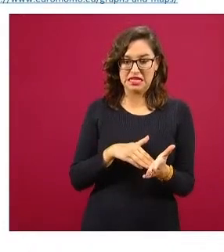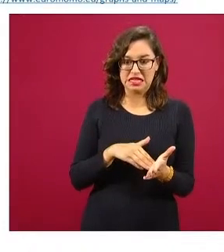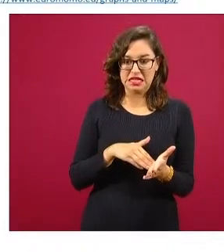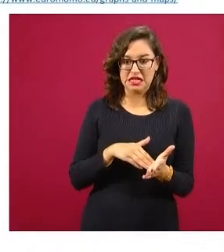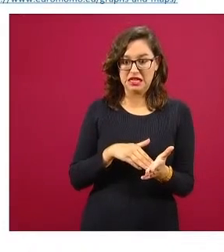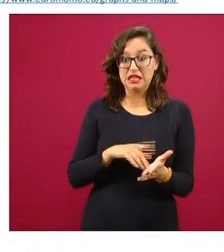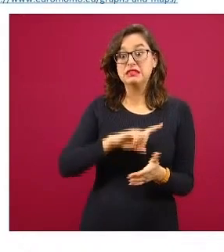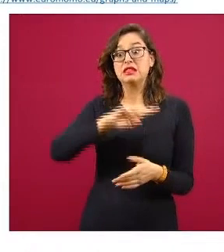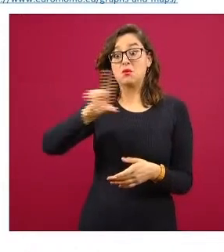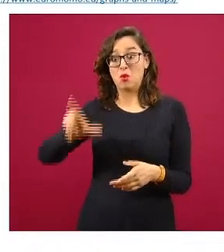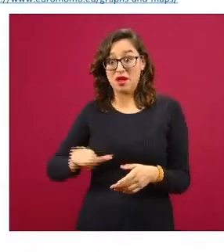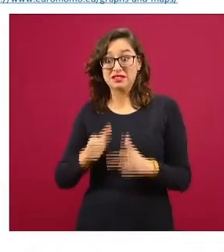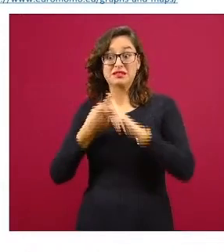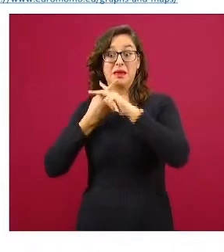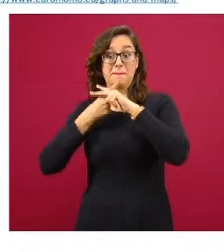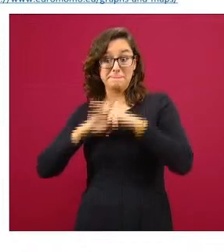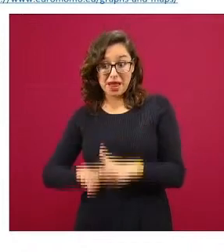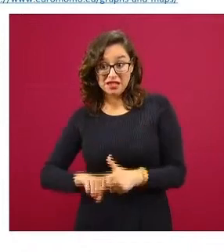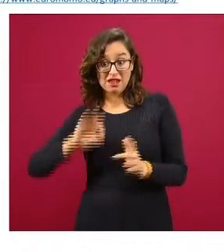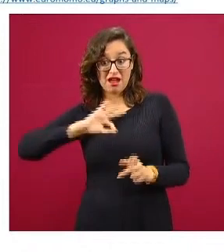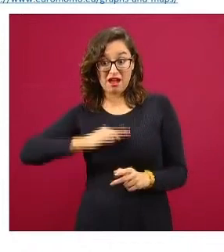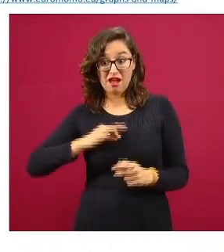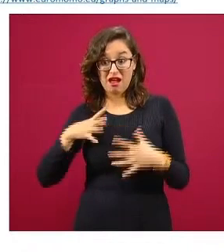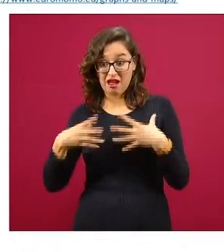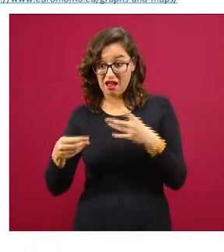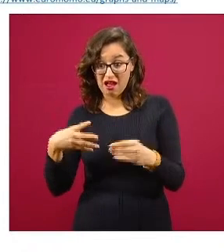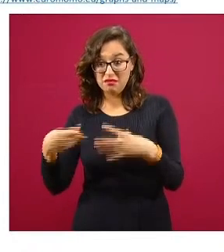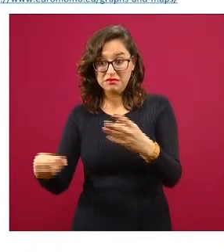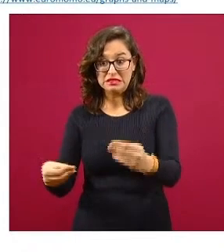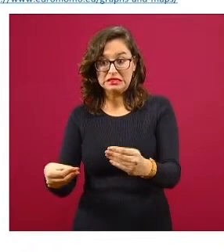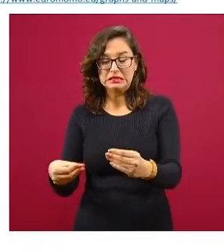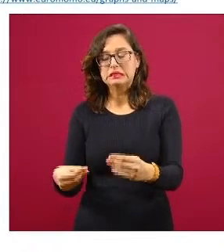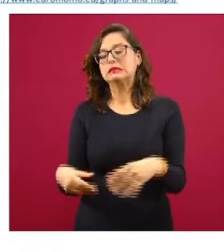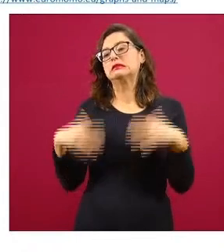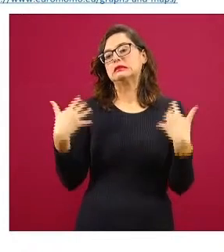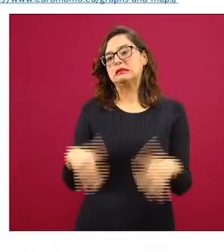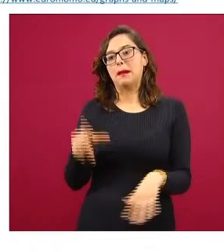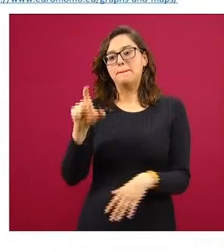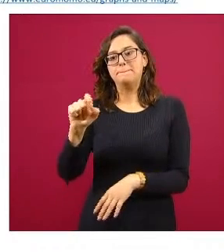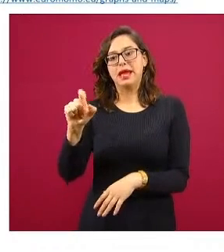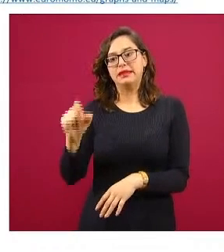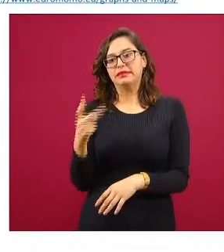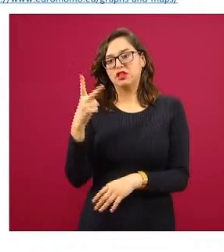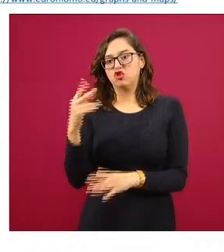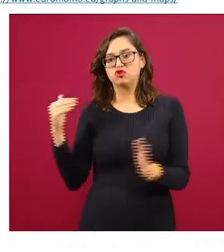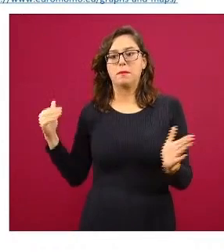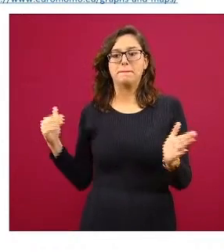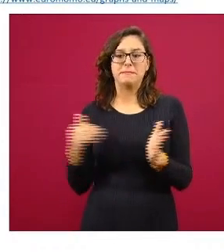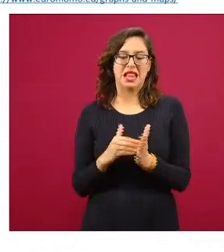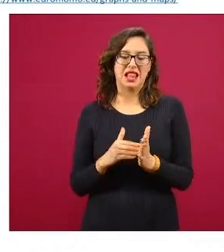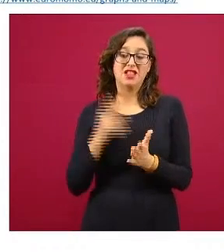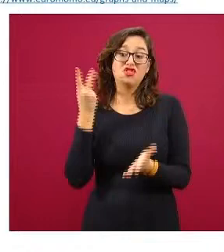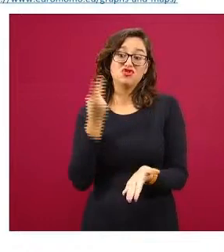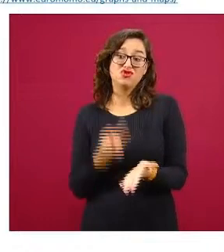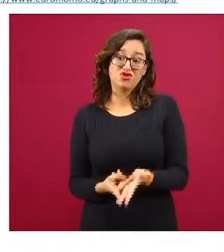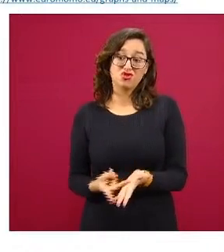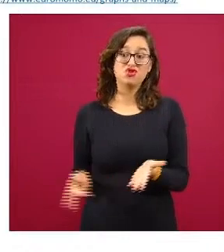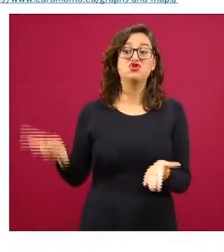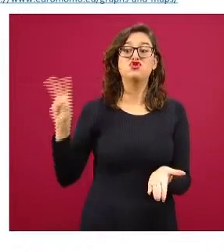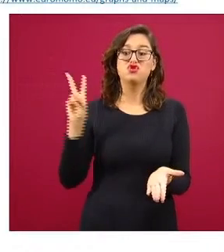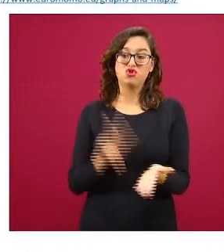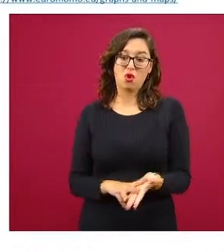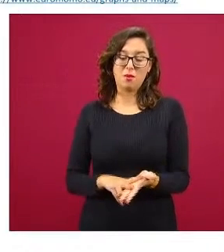cuando ocurre la epidemia COVID estamos subiendo a 22 mil casos o sea un